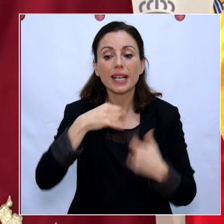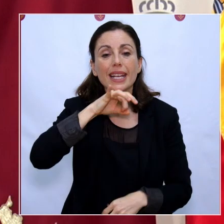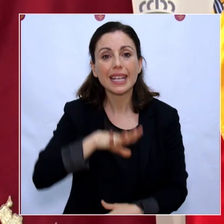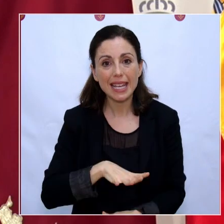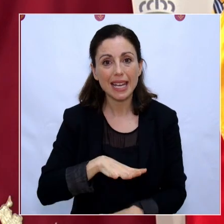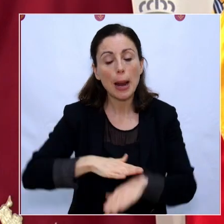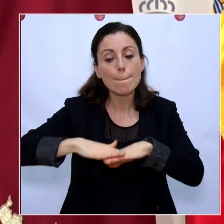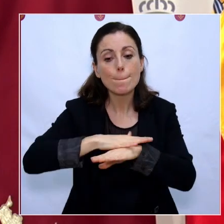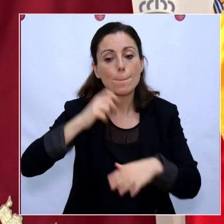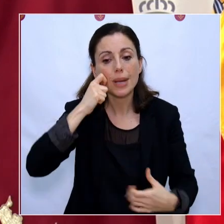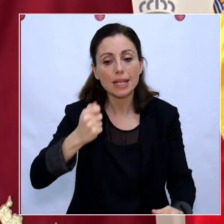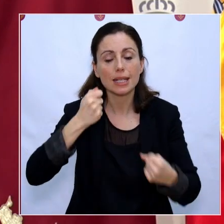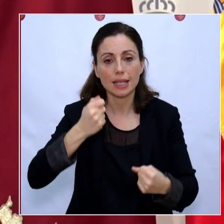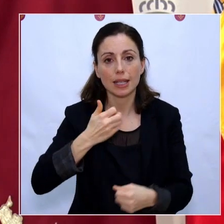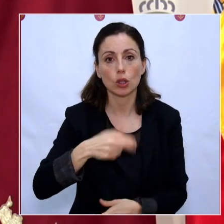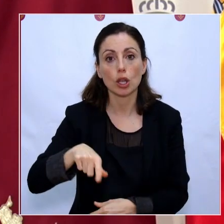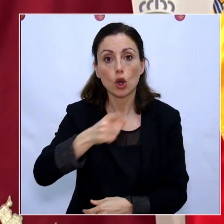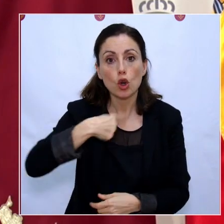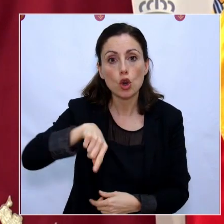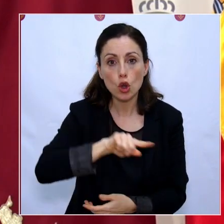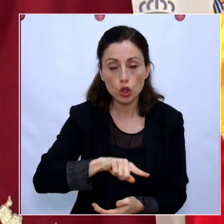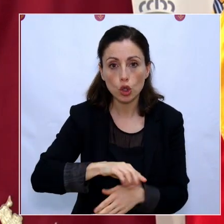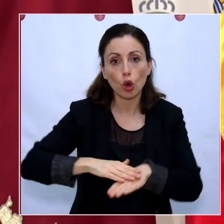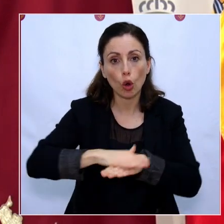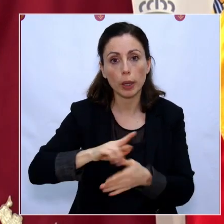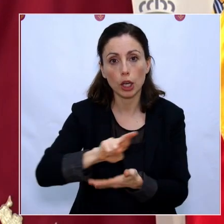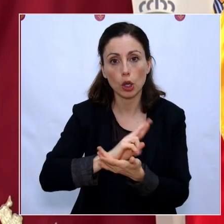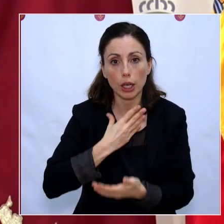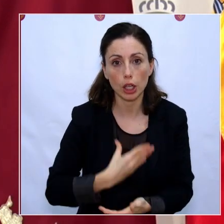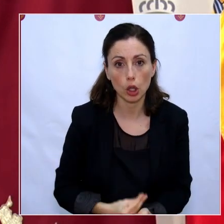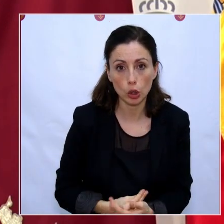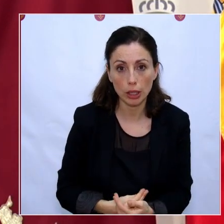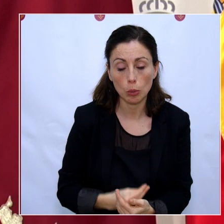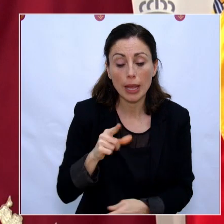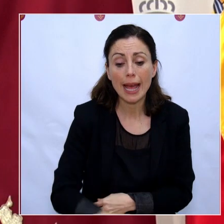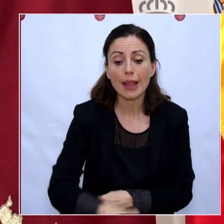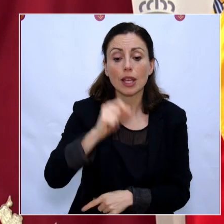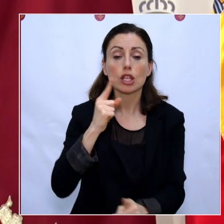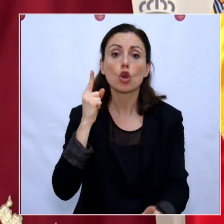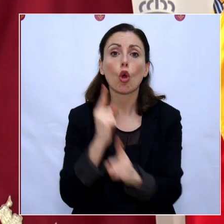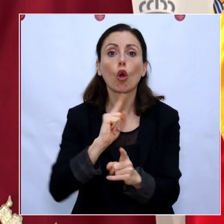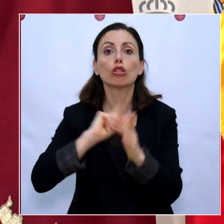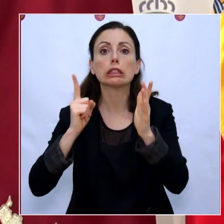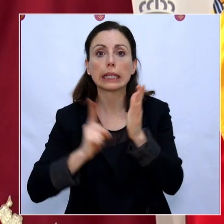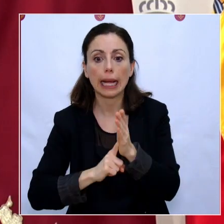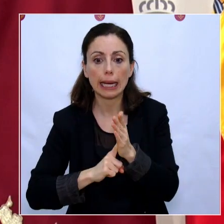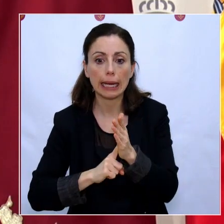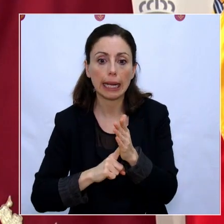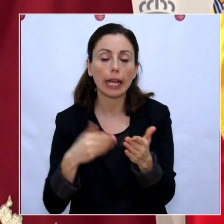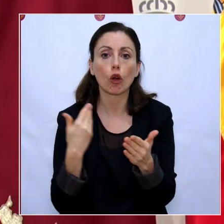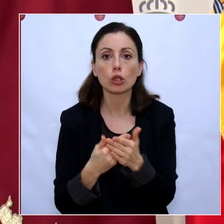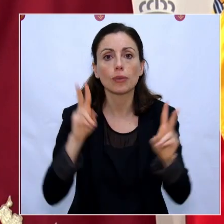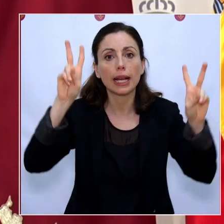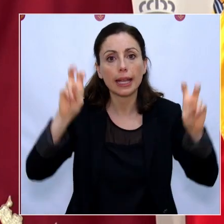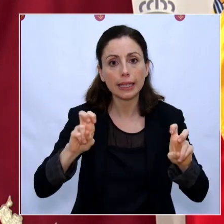de Sanidad. Por lo tanto, para que el Gobierno de la región de Murcia tome una decisión en contra de una ley justificada en una cuestión de salud